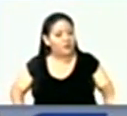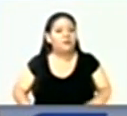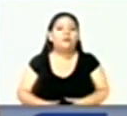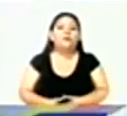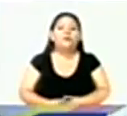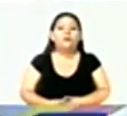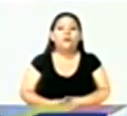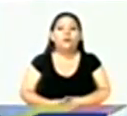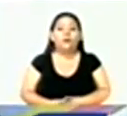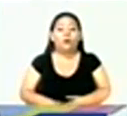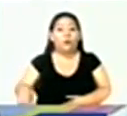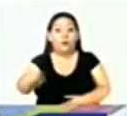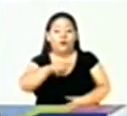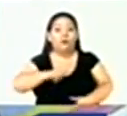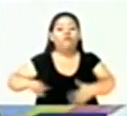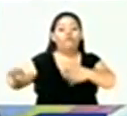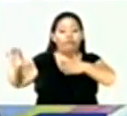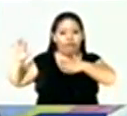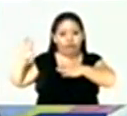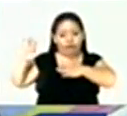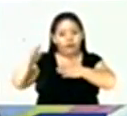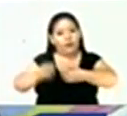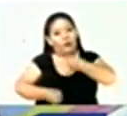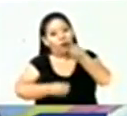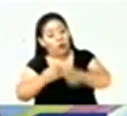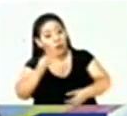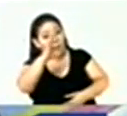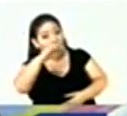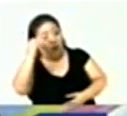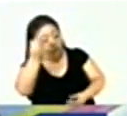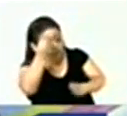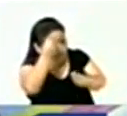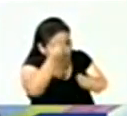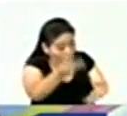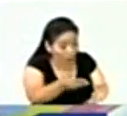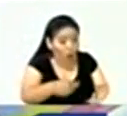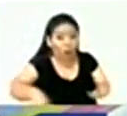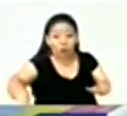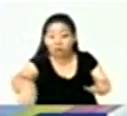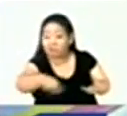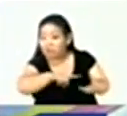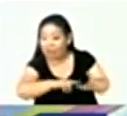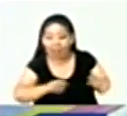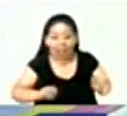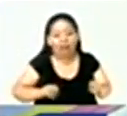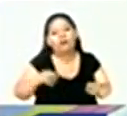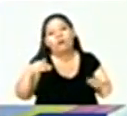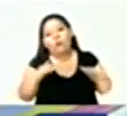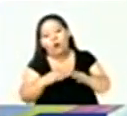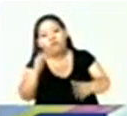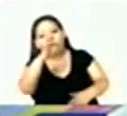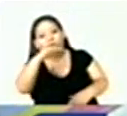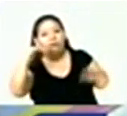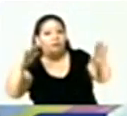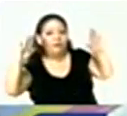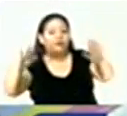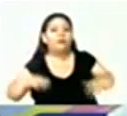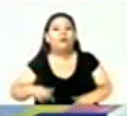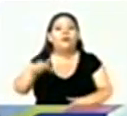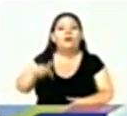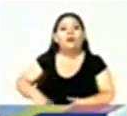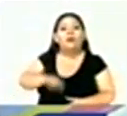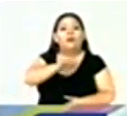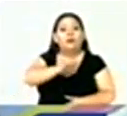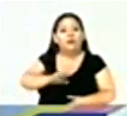Si lo hicieres, que la patria os opremie y si no, que ella os demande. El Salvador